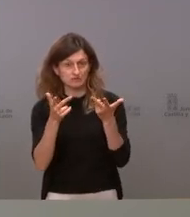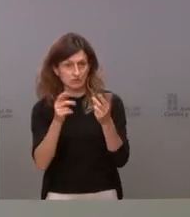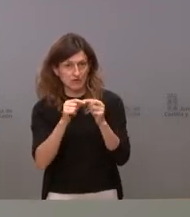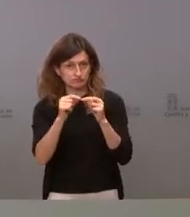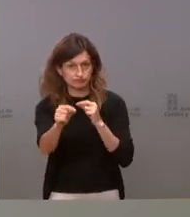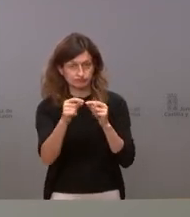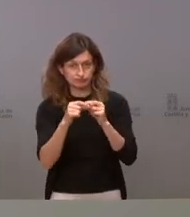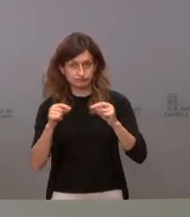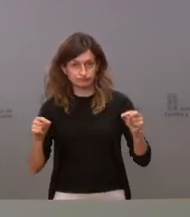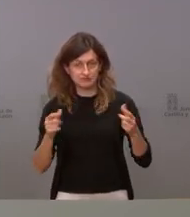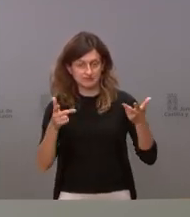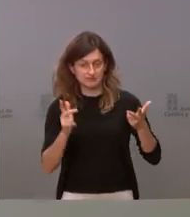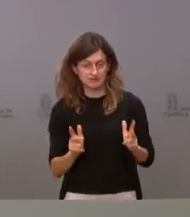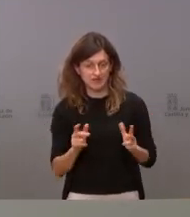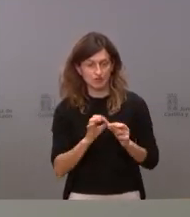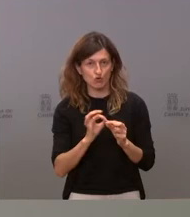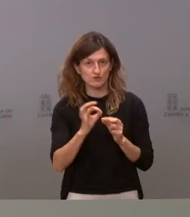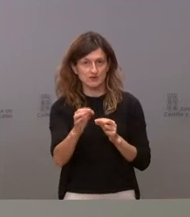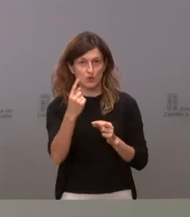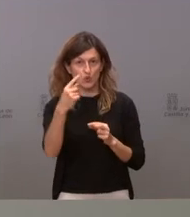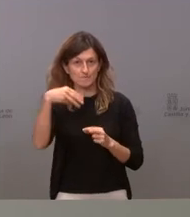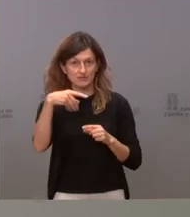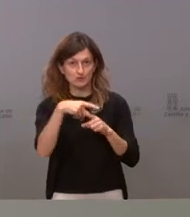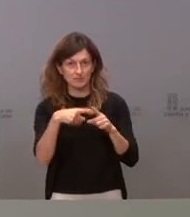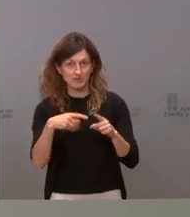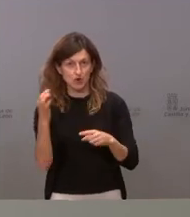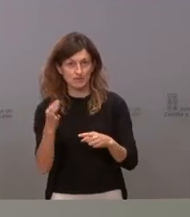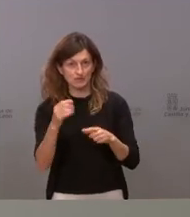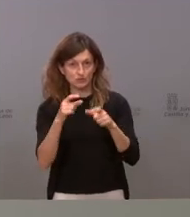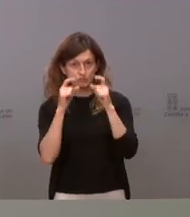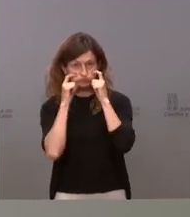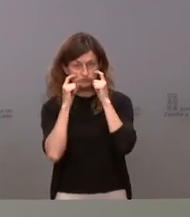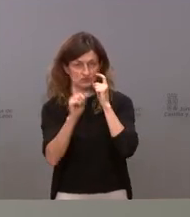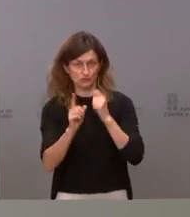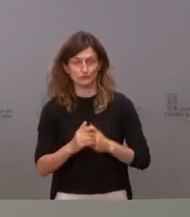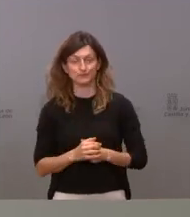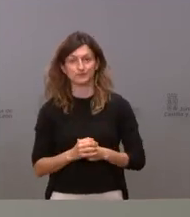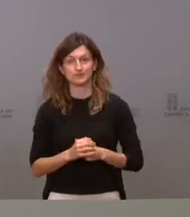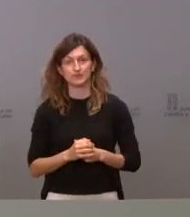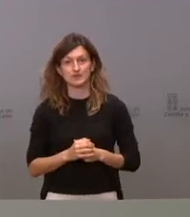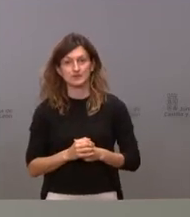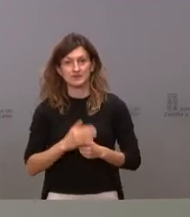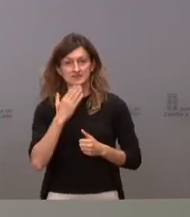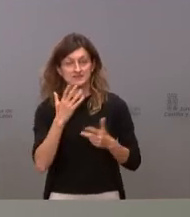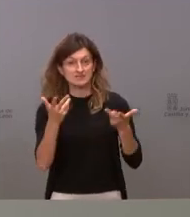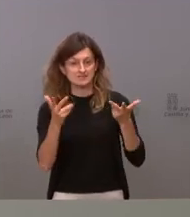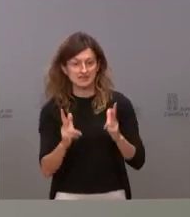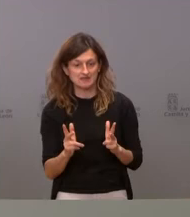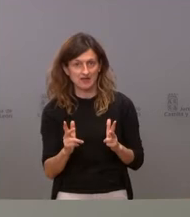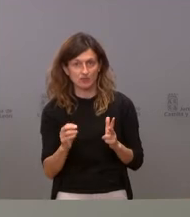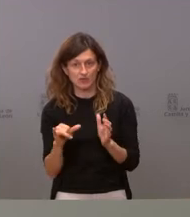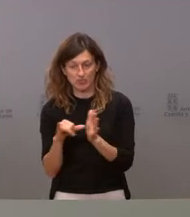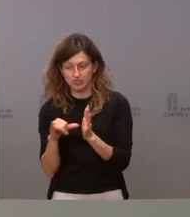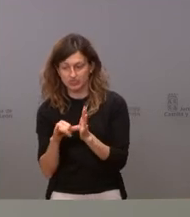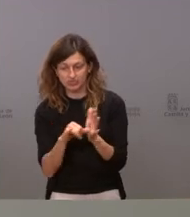generalmente por estar sentados con distancia de metro y medio, no será obligatoria la mascarilla. Si están sentados, pero sin ese metro